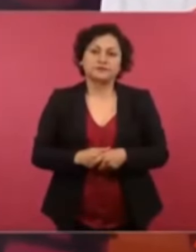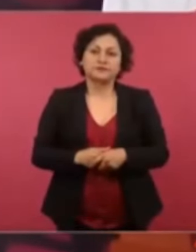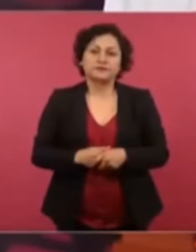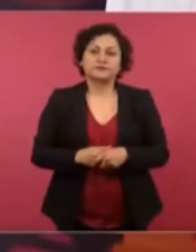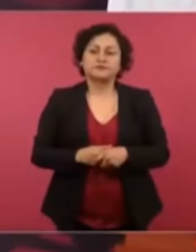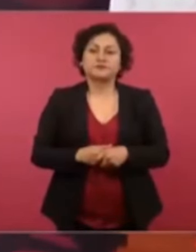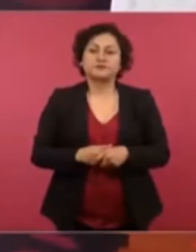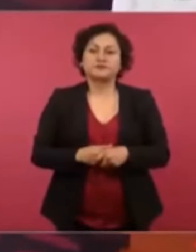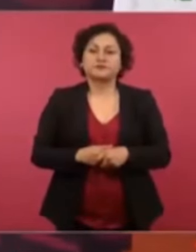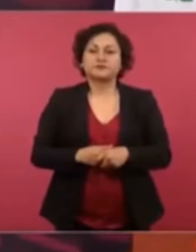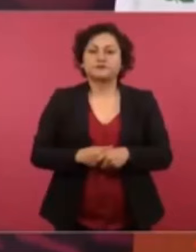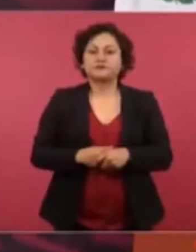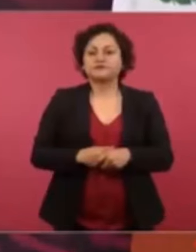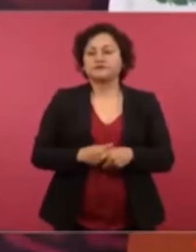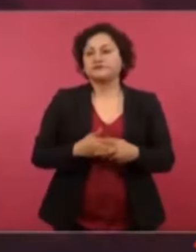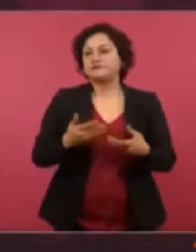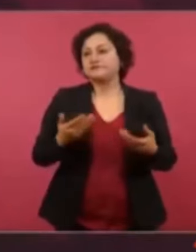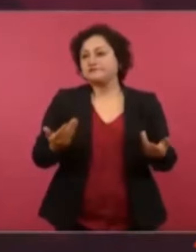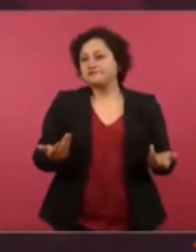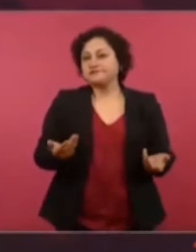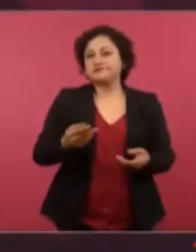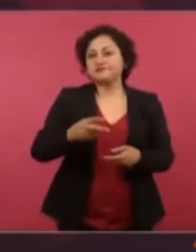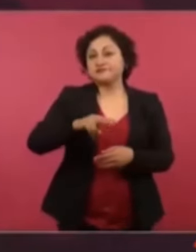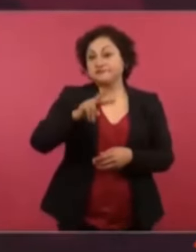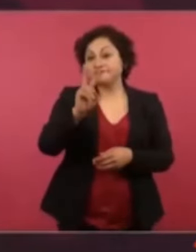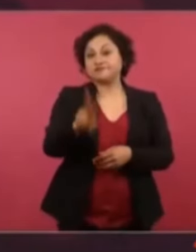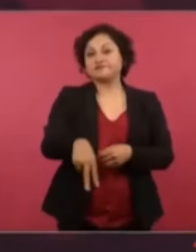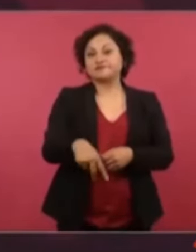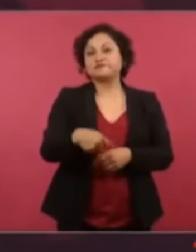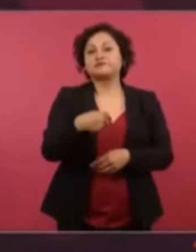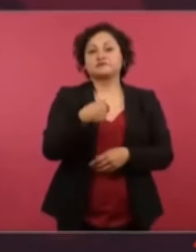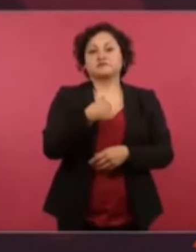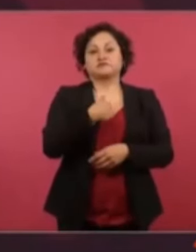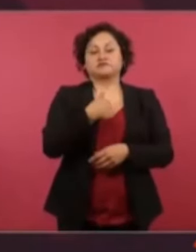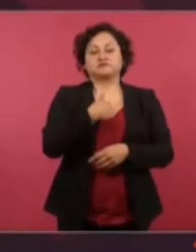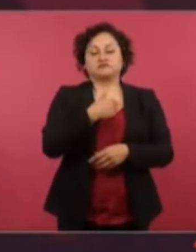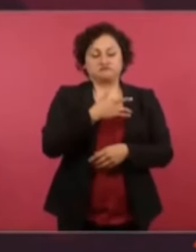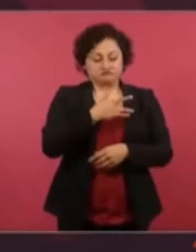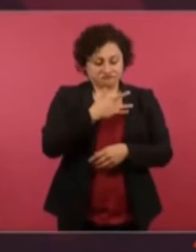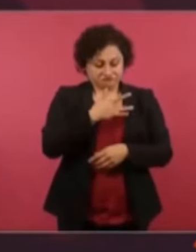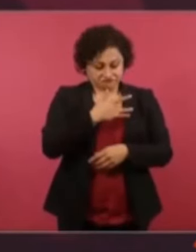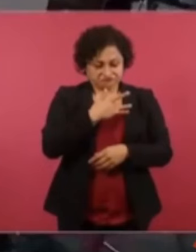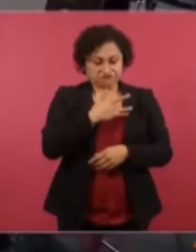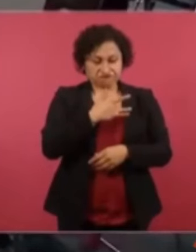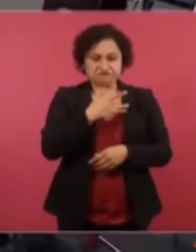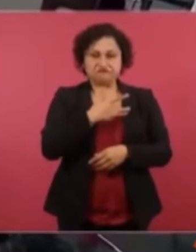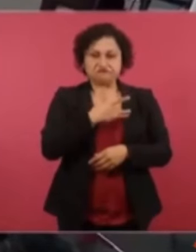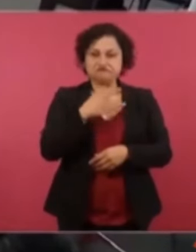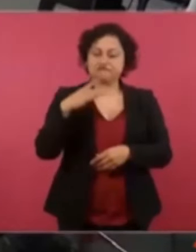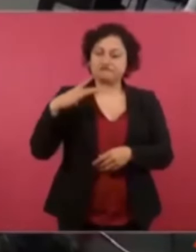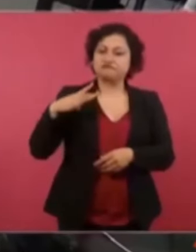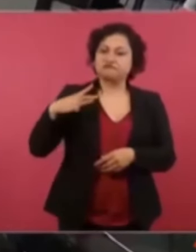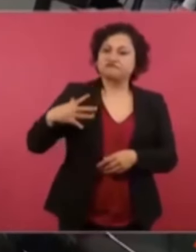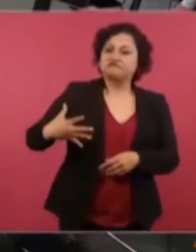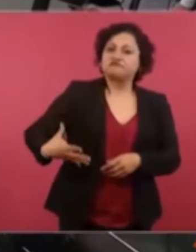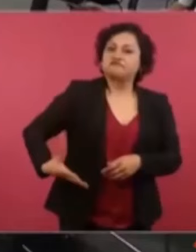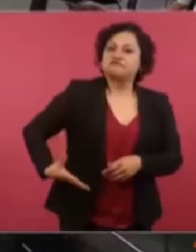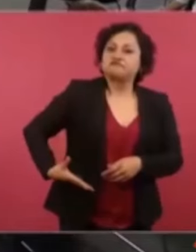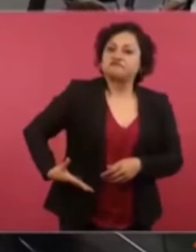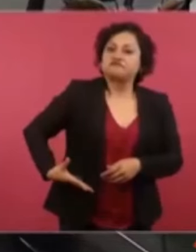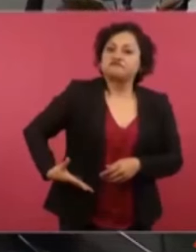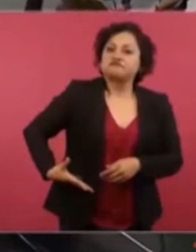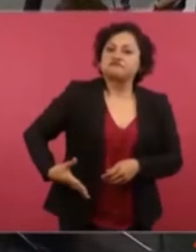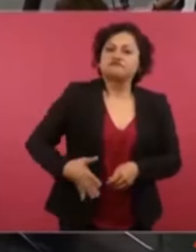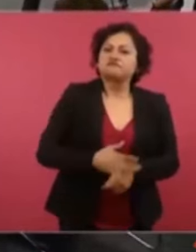Y me da muchísimo gusto. Me llena de orgullo el que no les